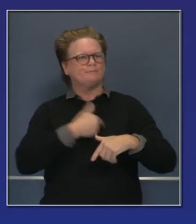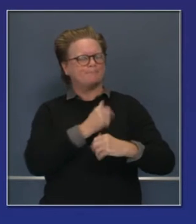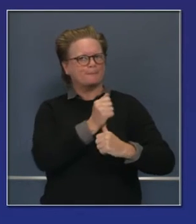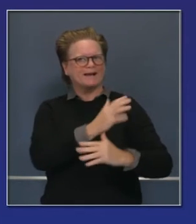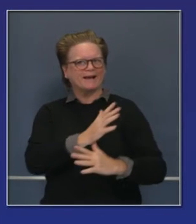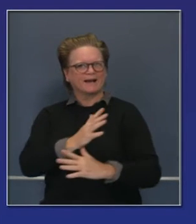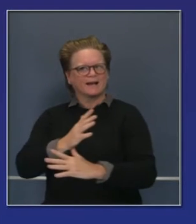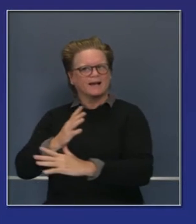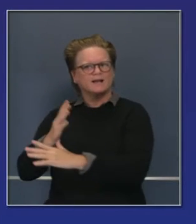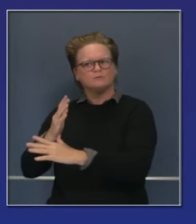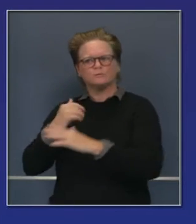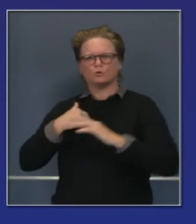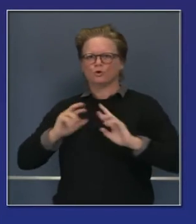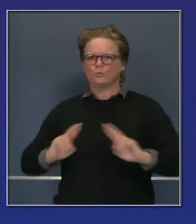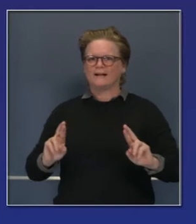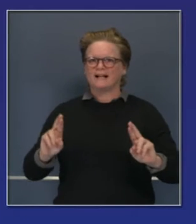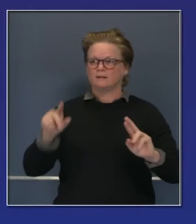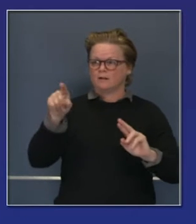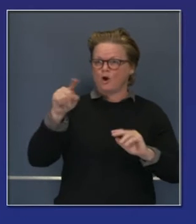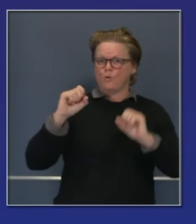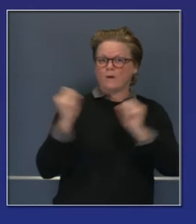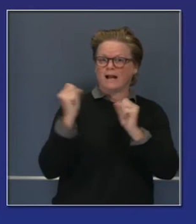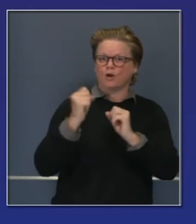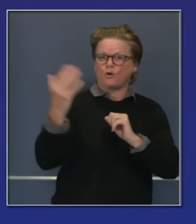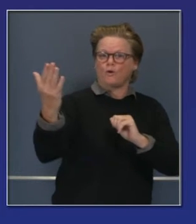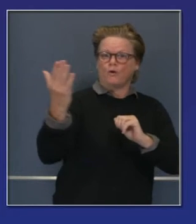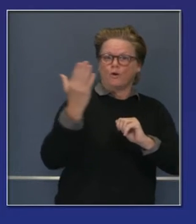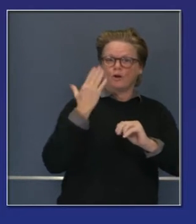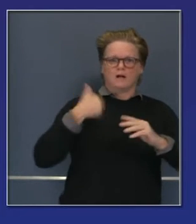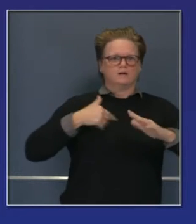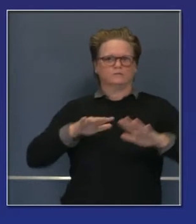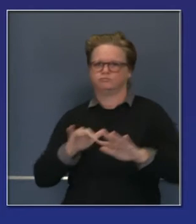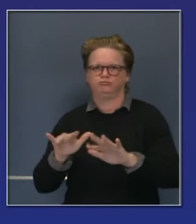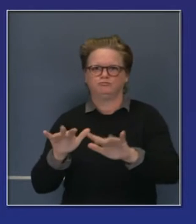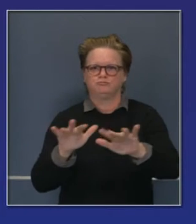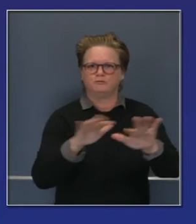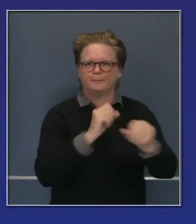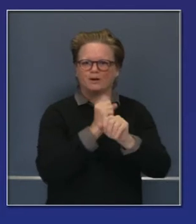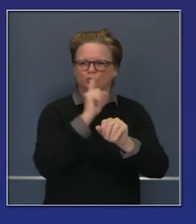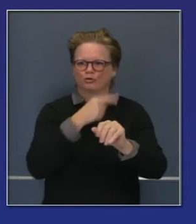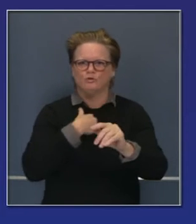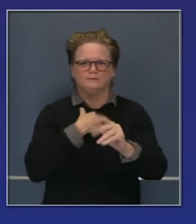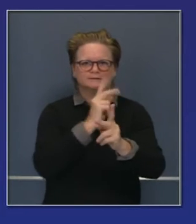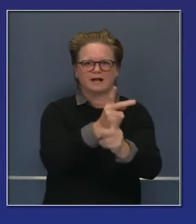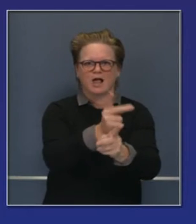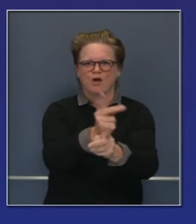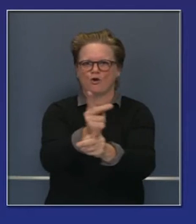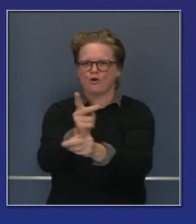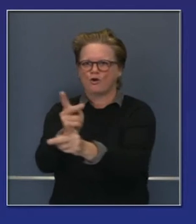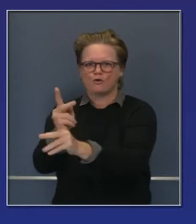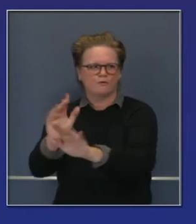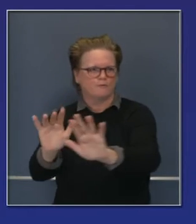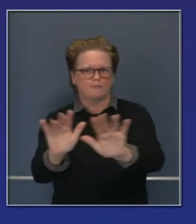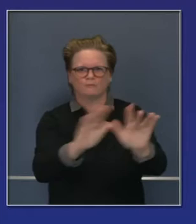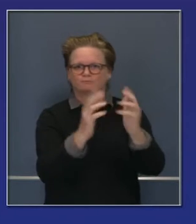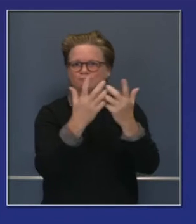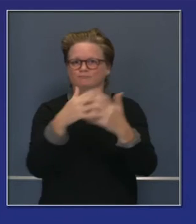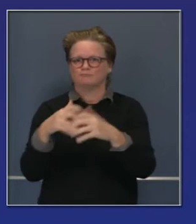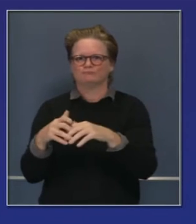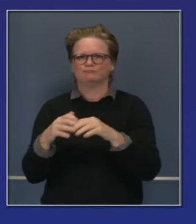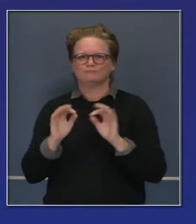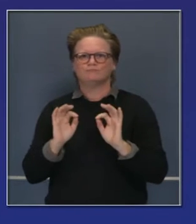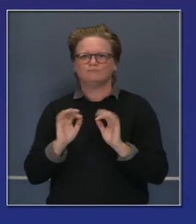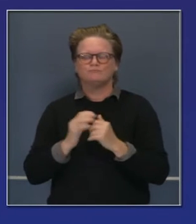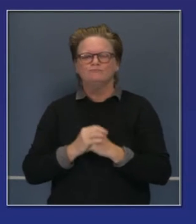lo que llamábamos la segunda ola, posiblemente tercera ola en algunas partes